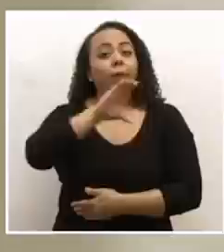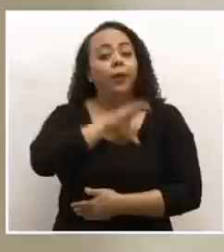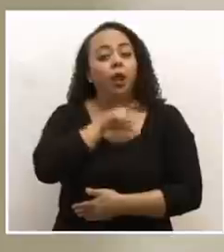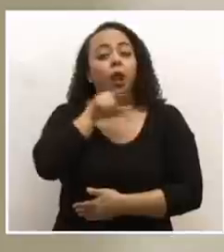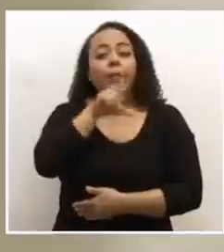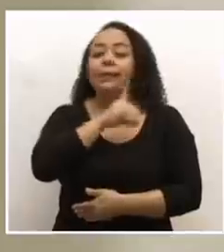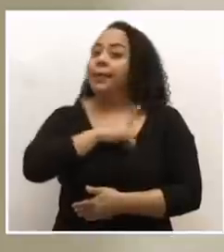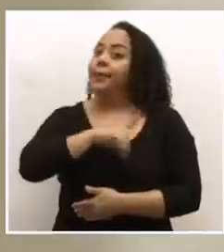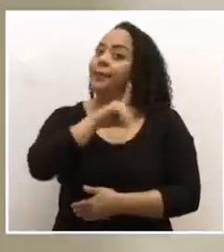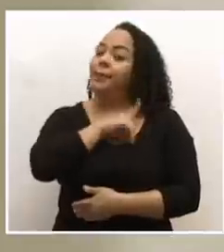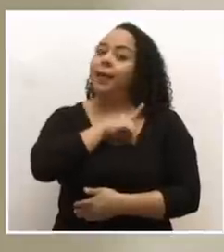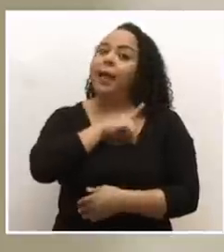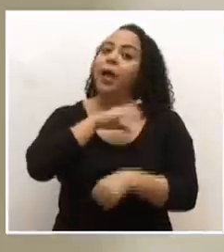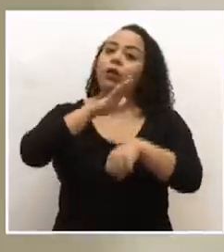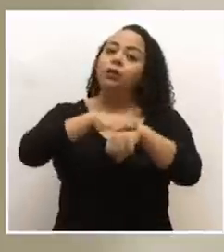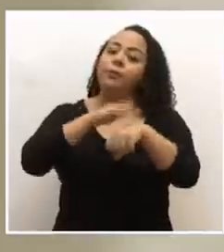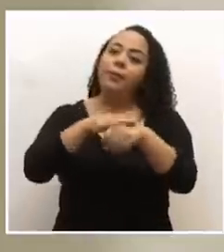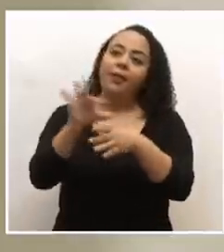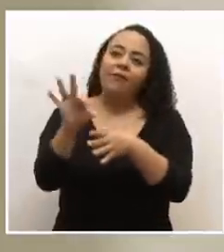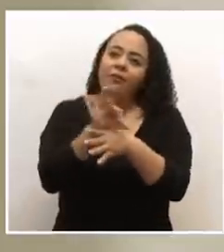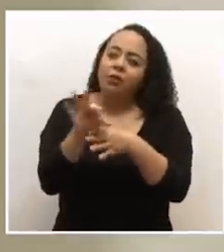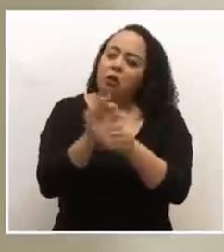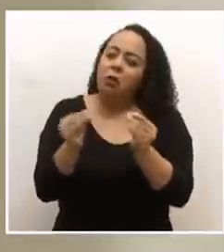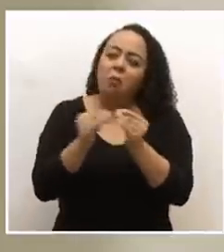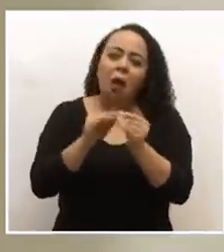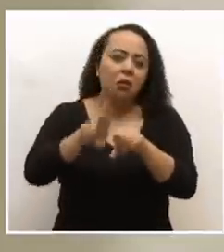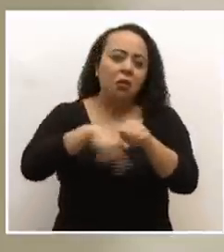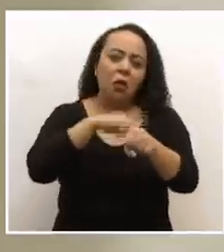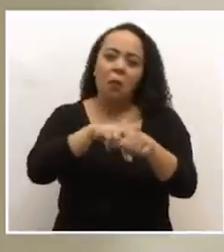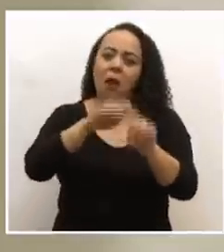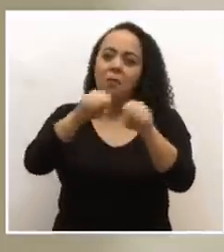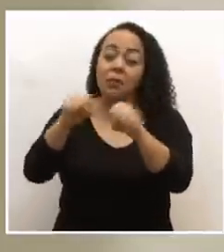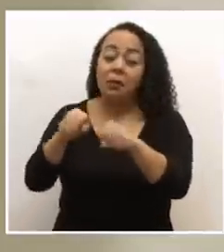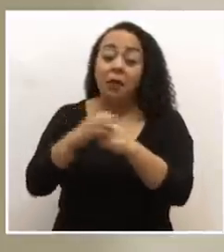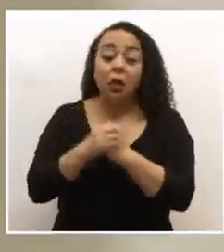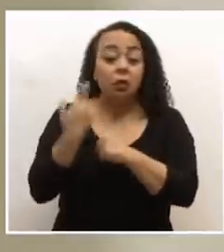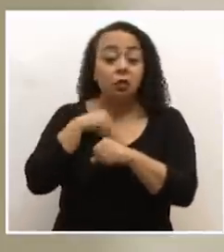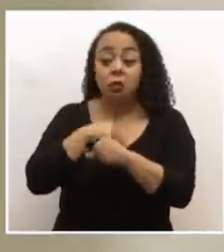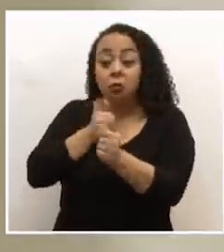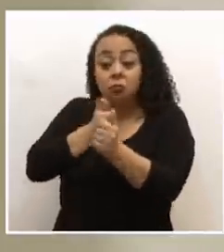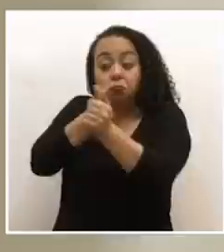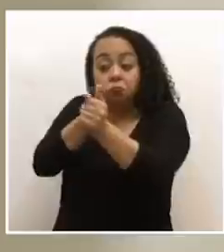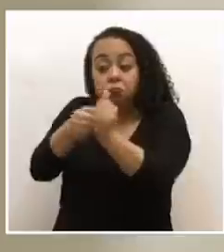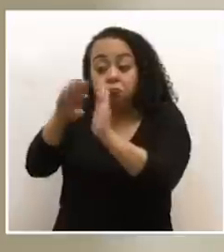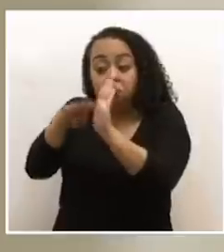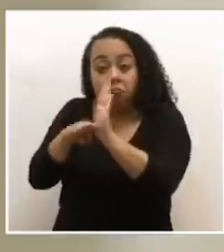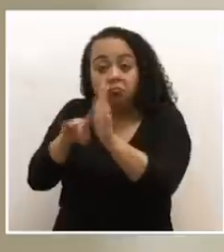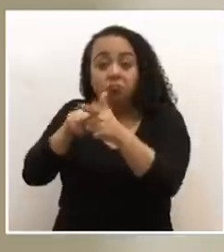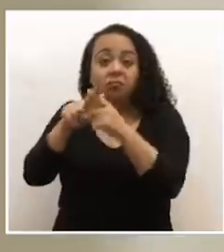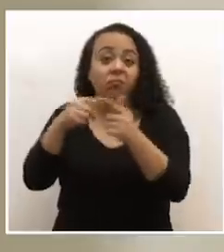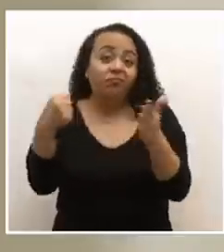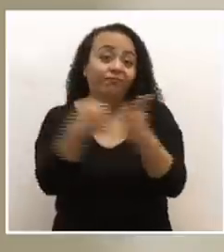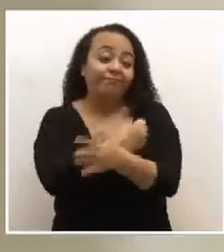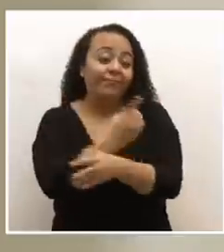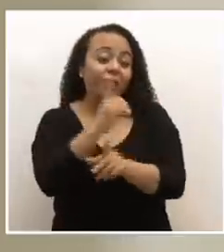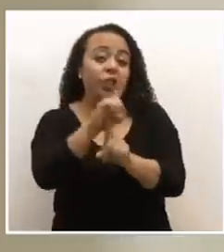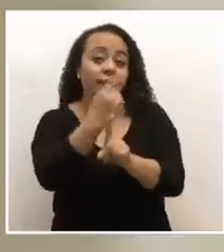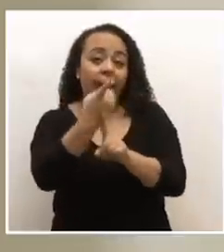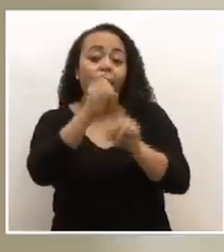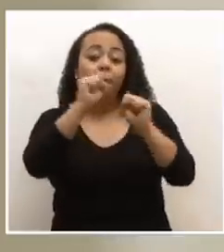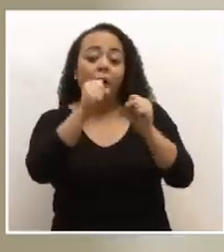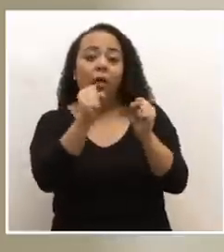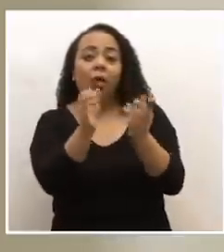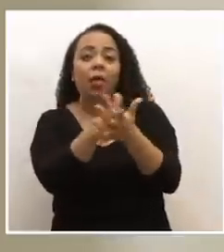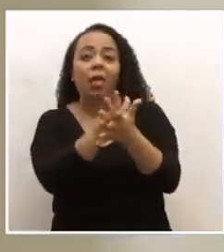esa disciplina nos permite funcionar lo más normal posible. Si no seguimos esas medidas, pues lamentablemente nuestra sociedad puede colapsar